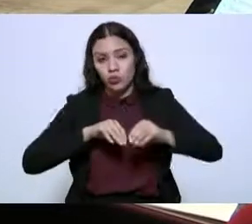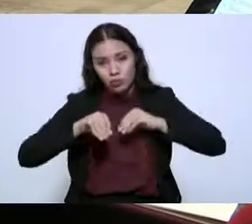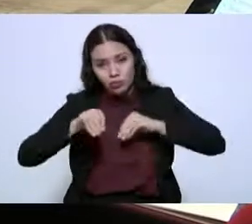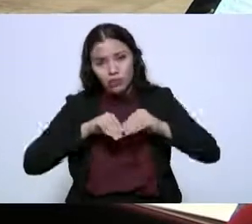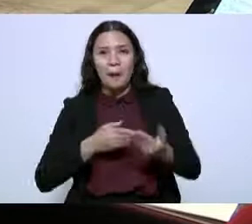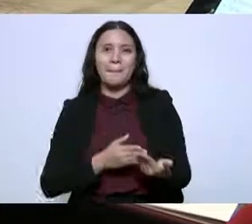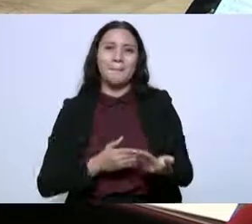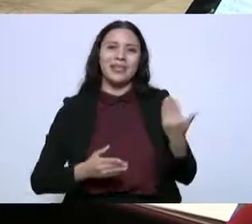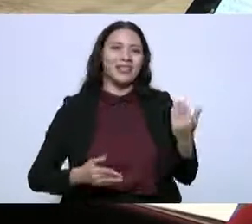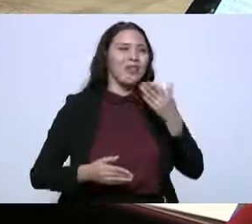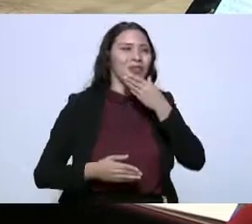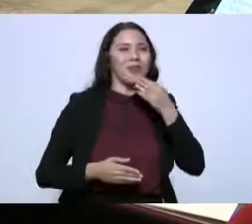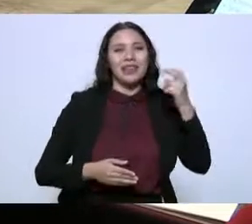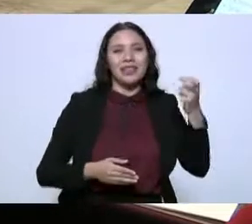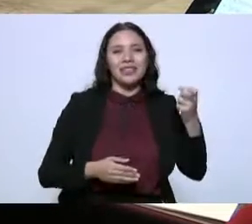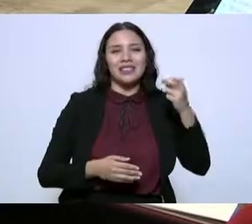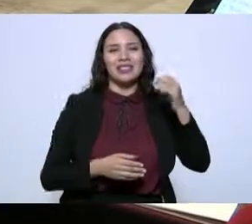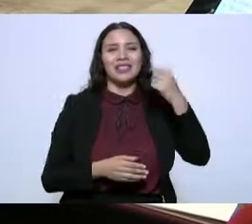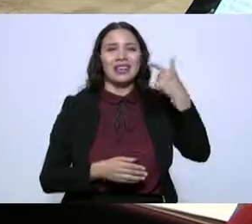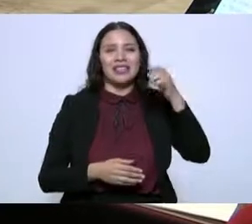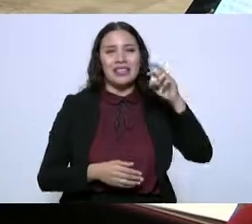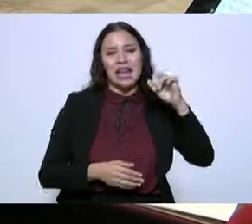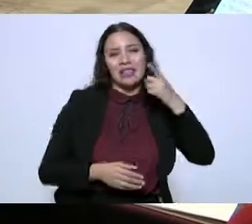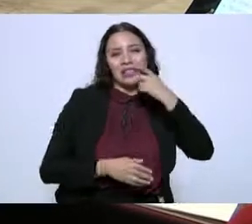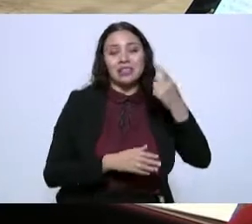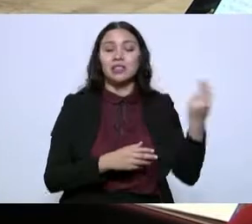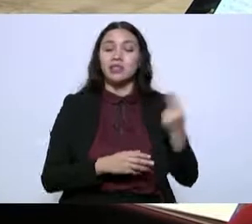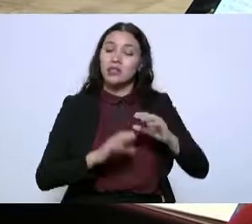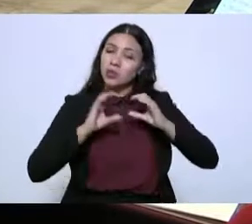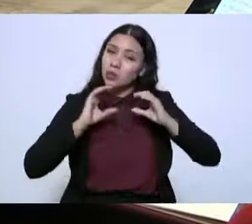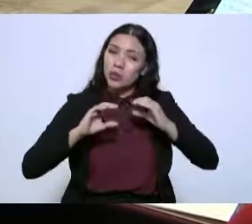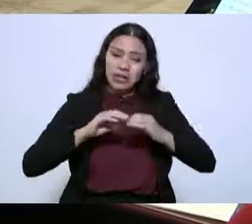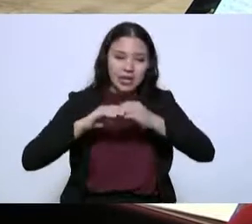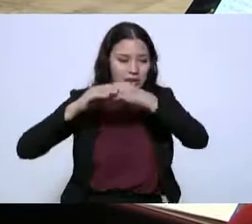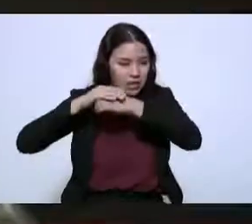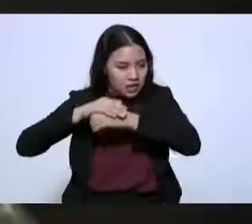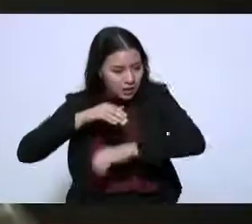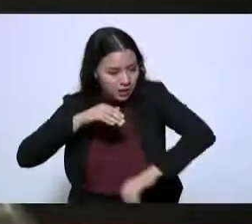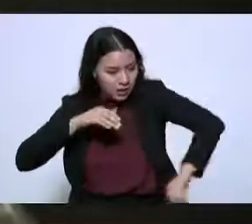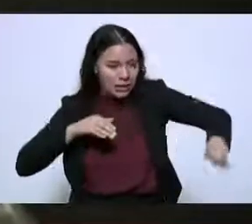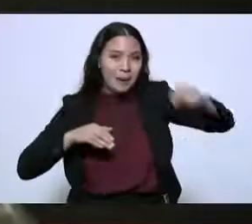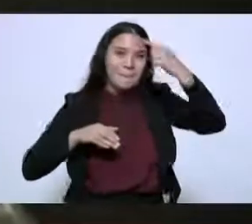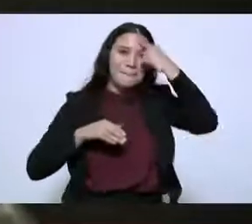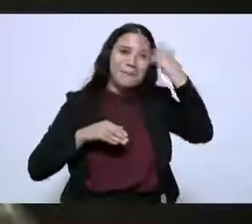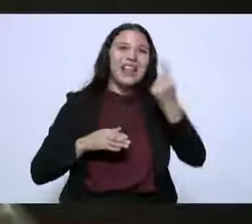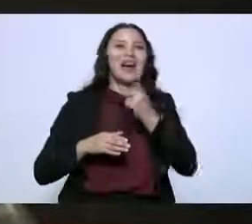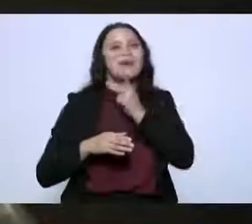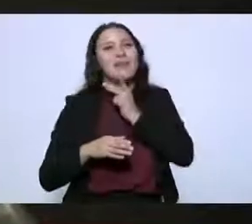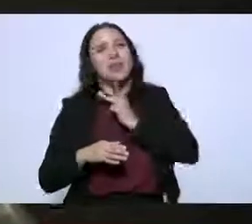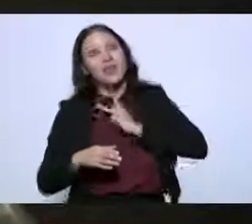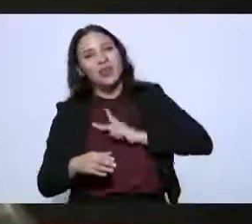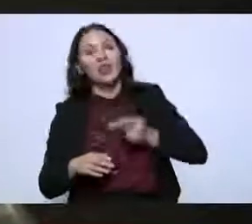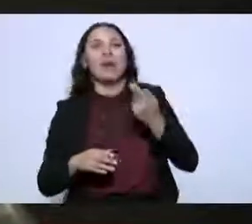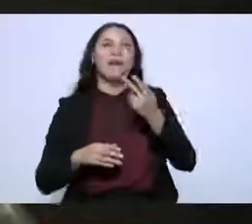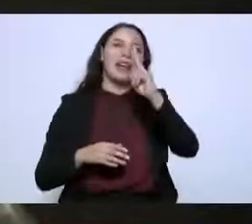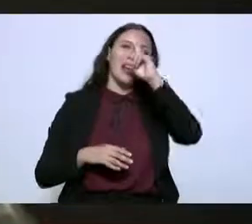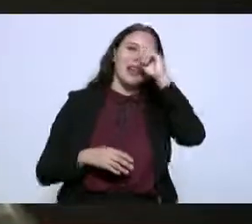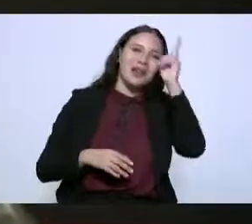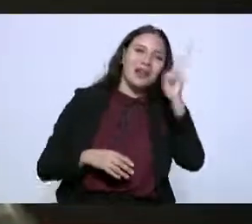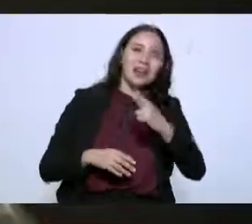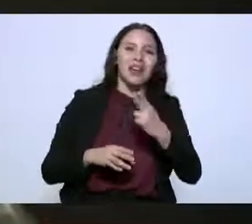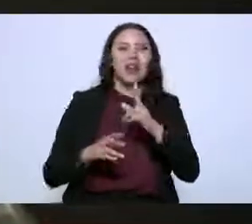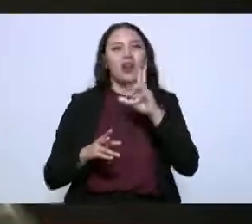general, en cuidar ductos, en cuidar que no haya